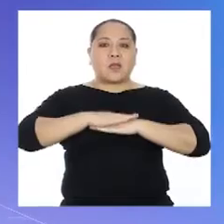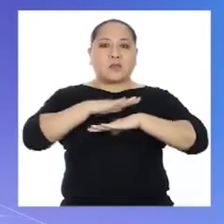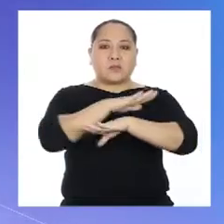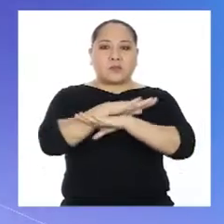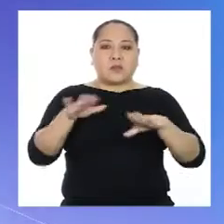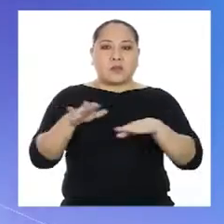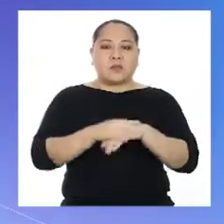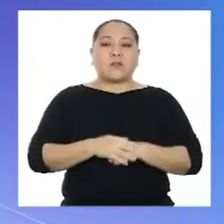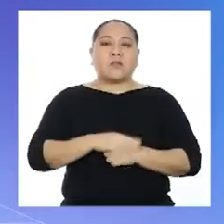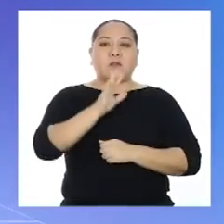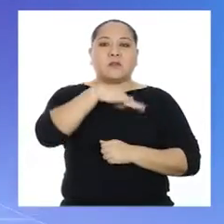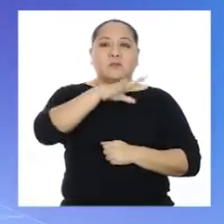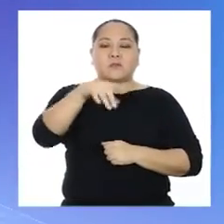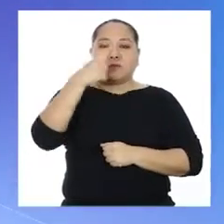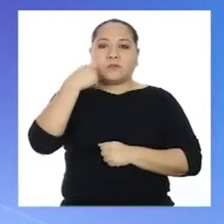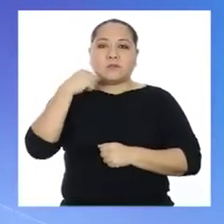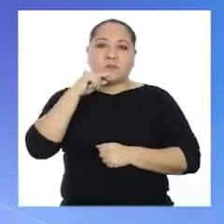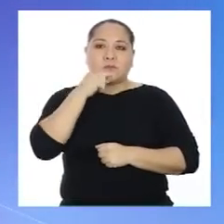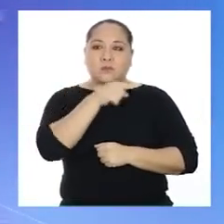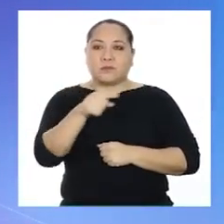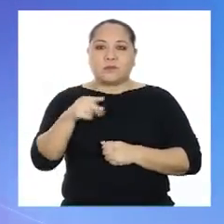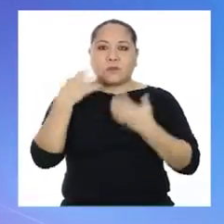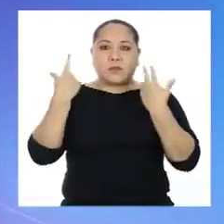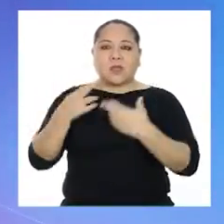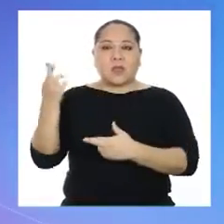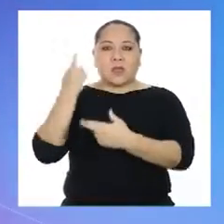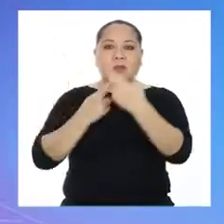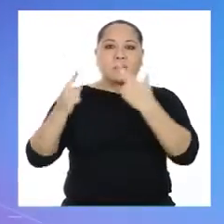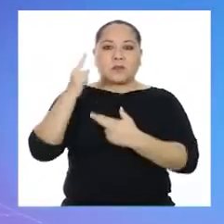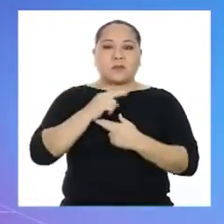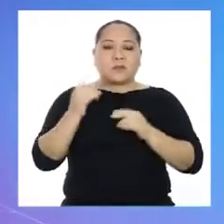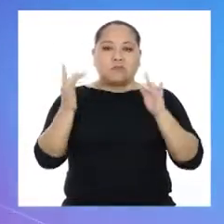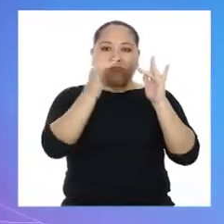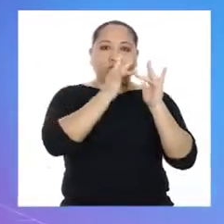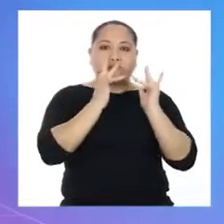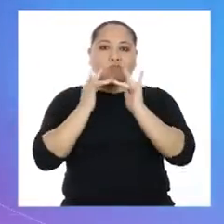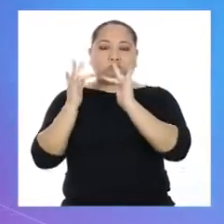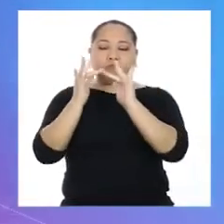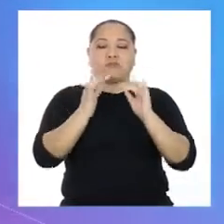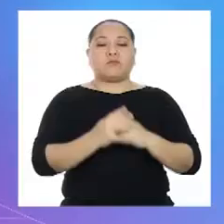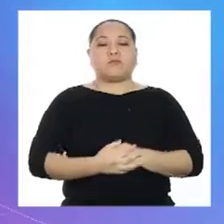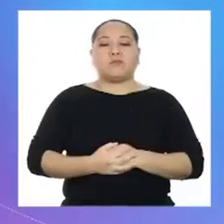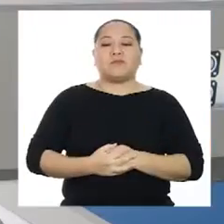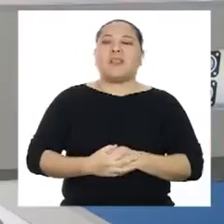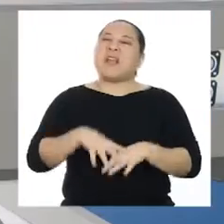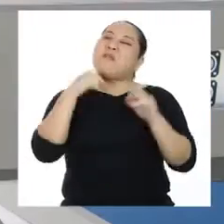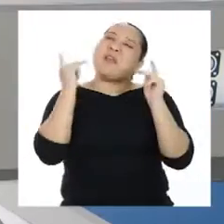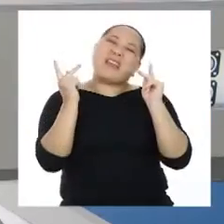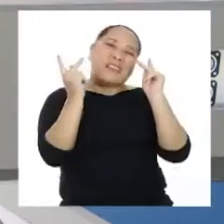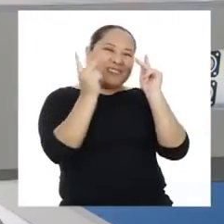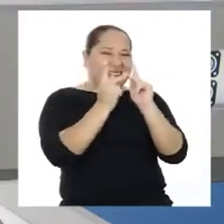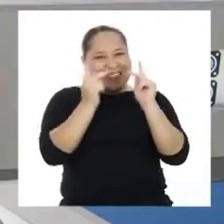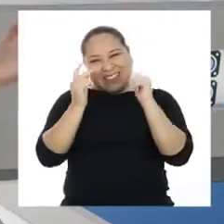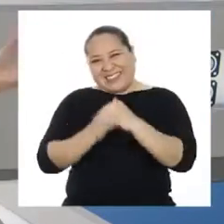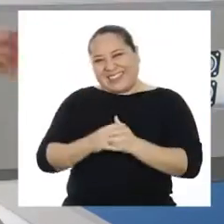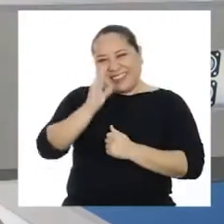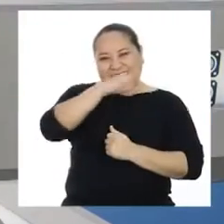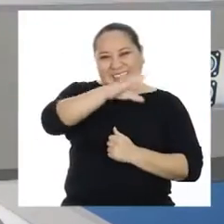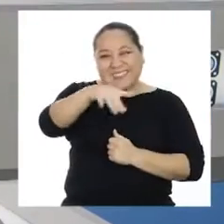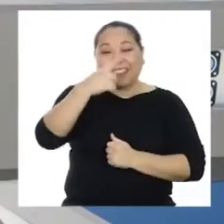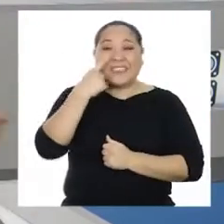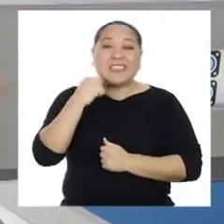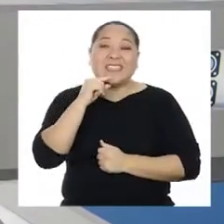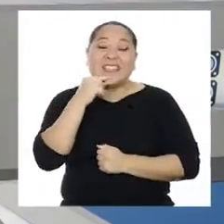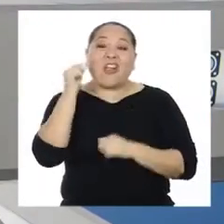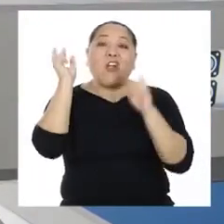Descanso terminado. Las niñas y los niños están nuevamente conectados. ¡Perfecto!